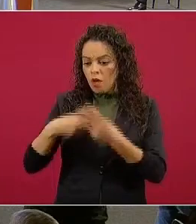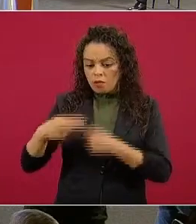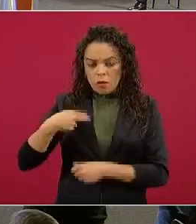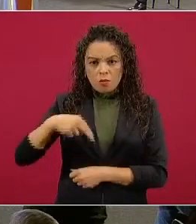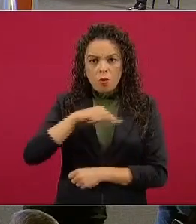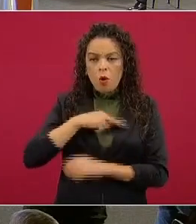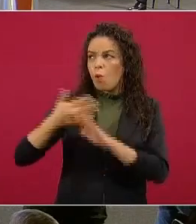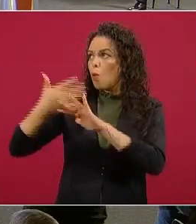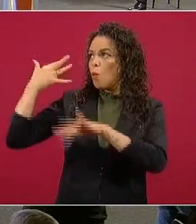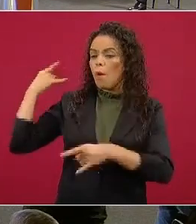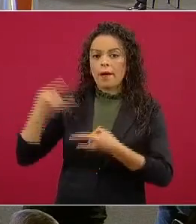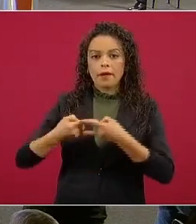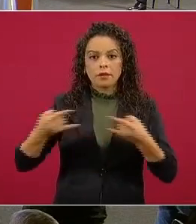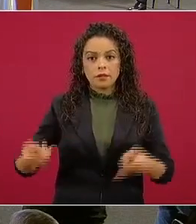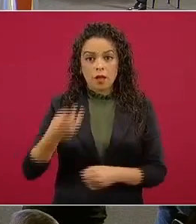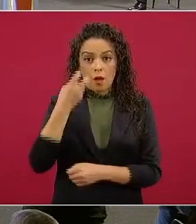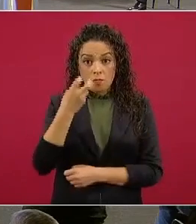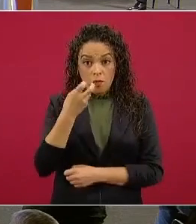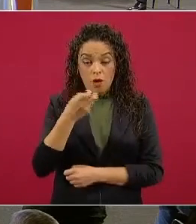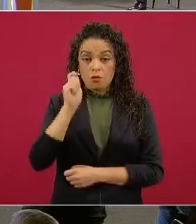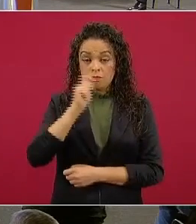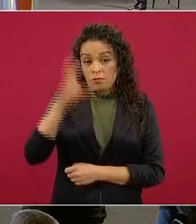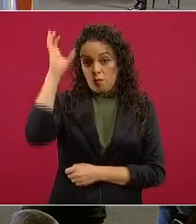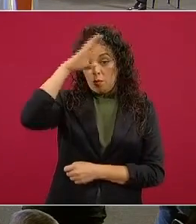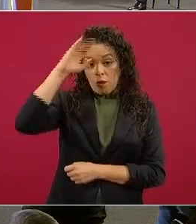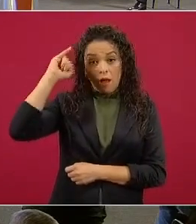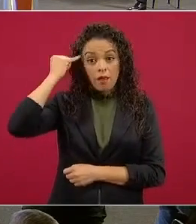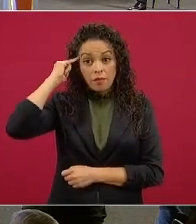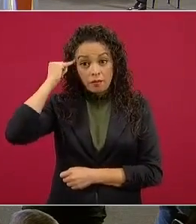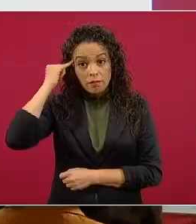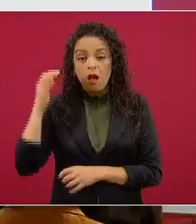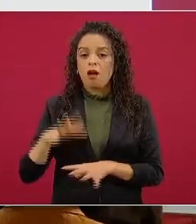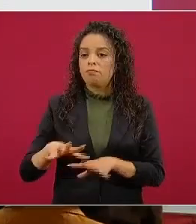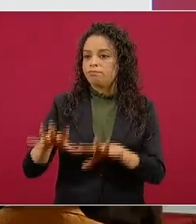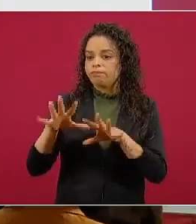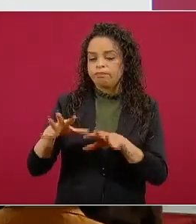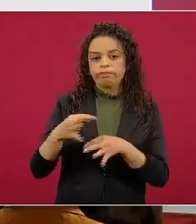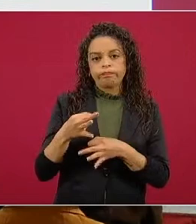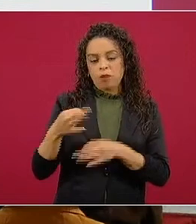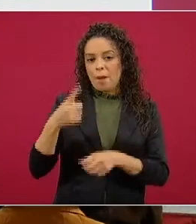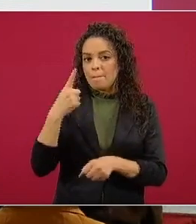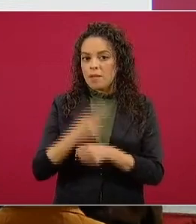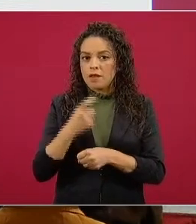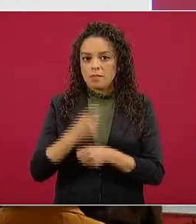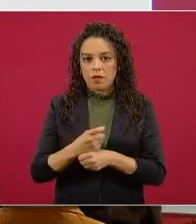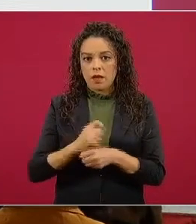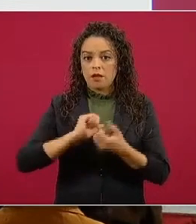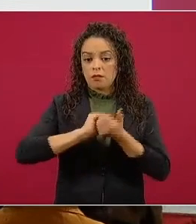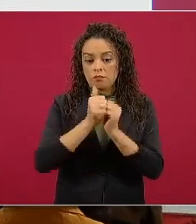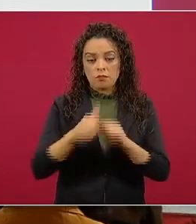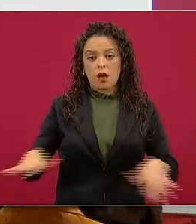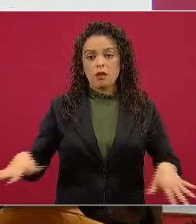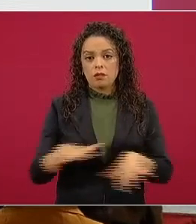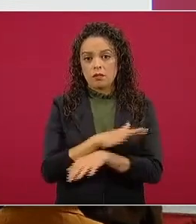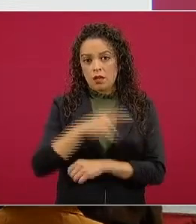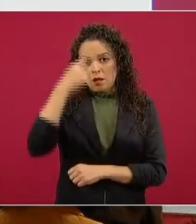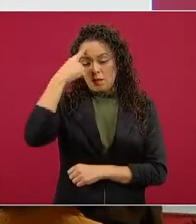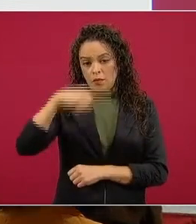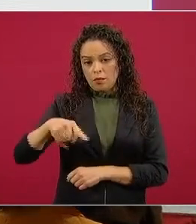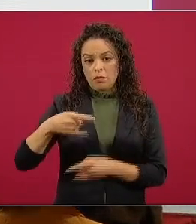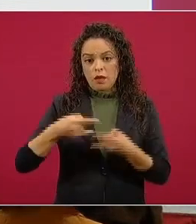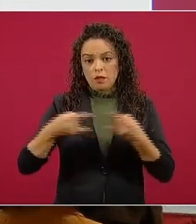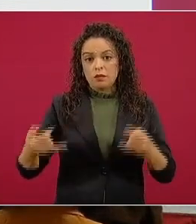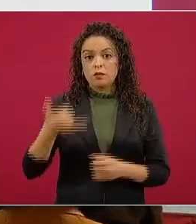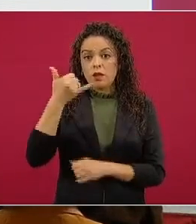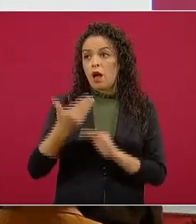exaltarán nuestras culturas originarias las transformaciones históricas y el sacrificio de nuestros héroes